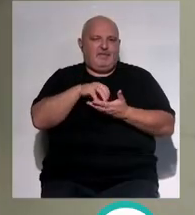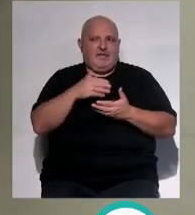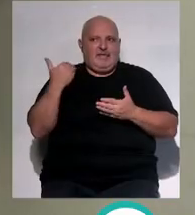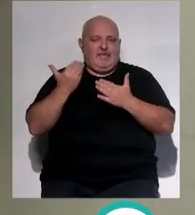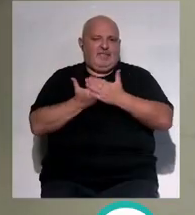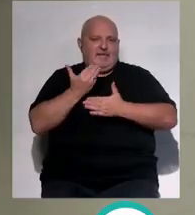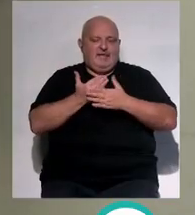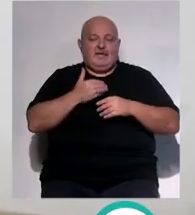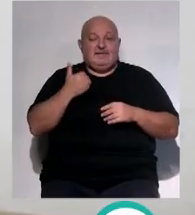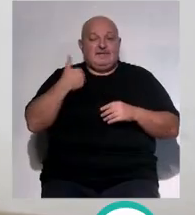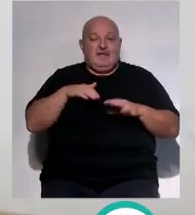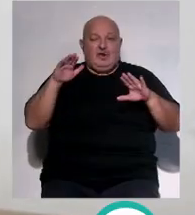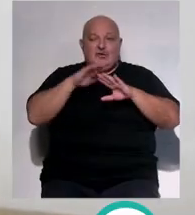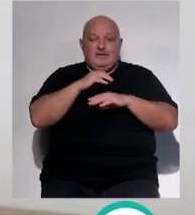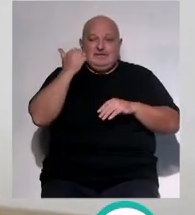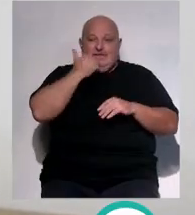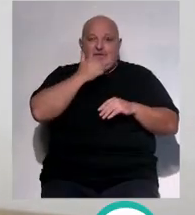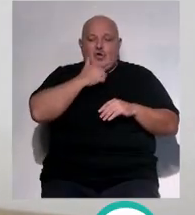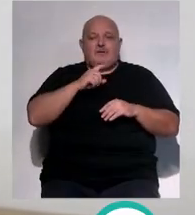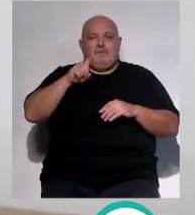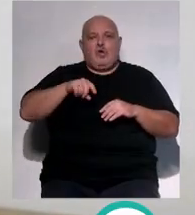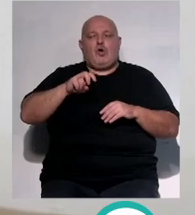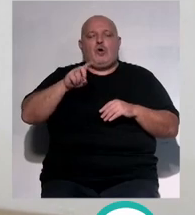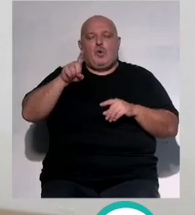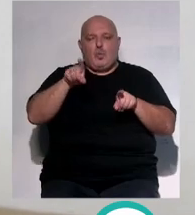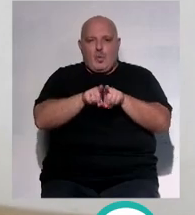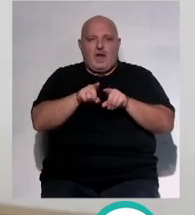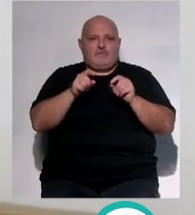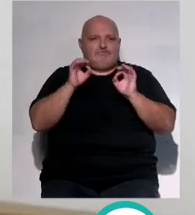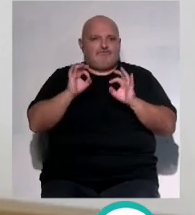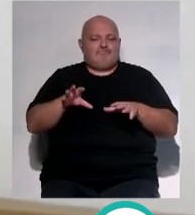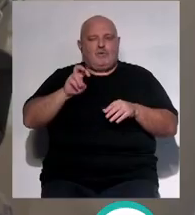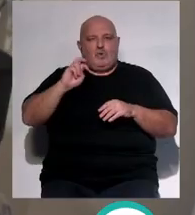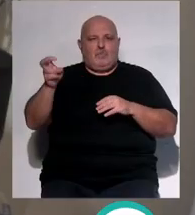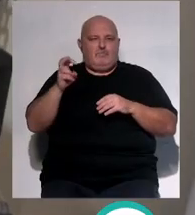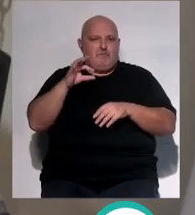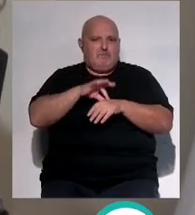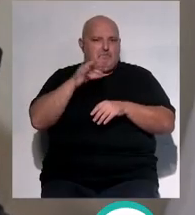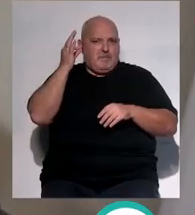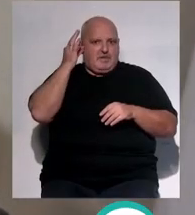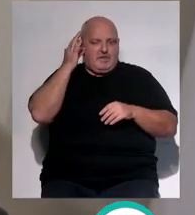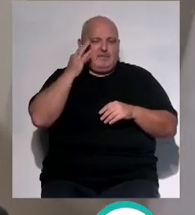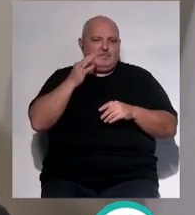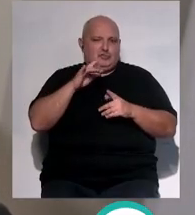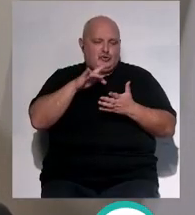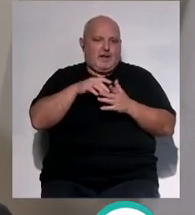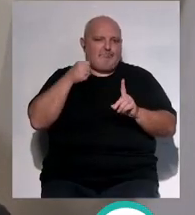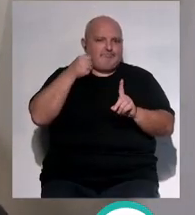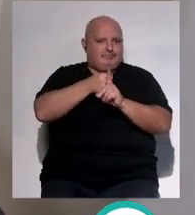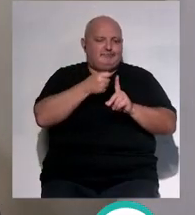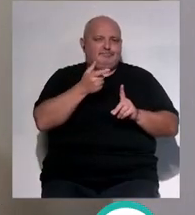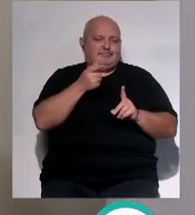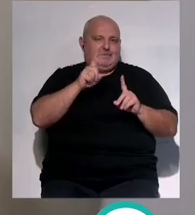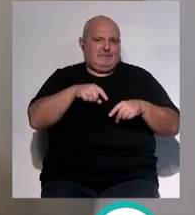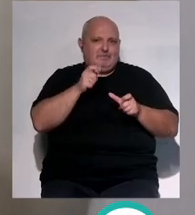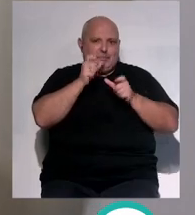pocos días ya la noche del sábado se había producido una situación similar con otra médico del centro como víctima de agresión también